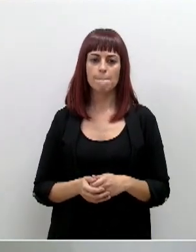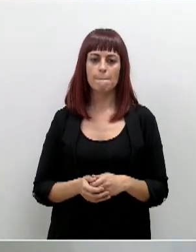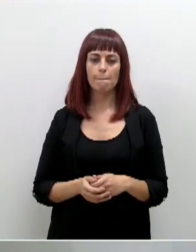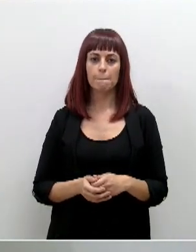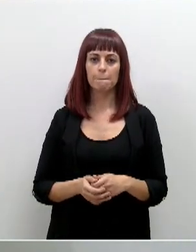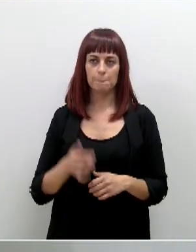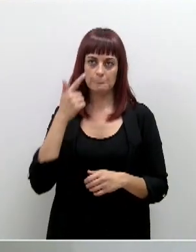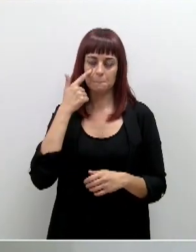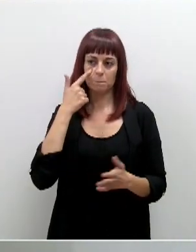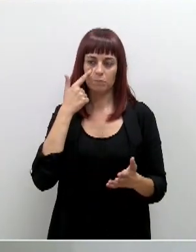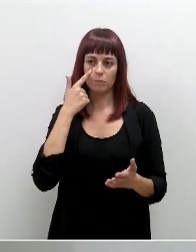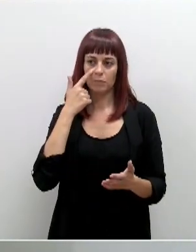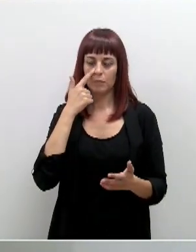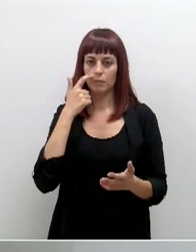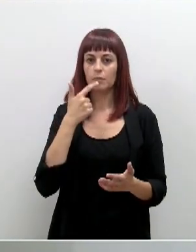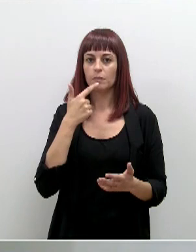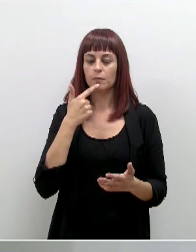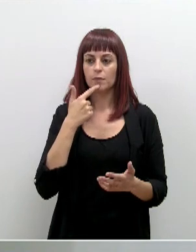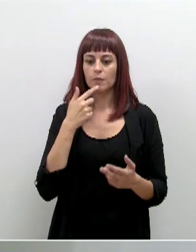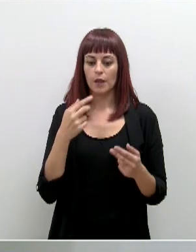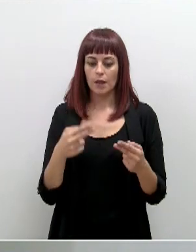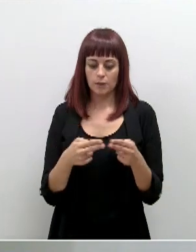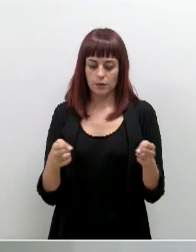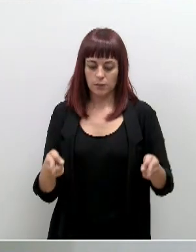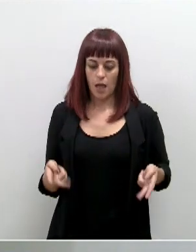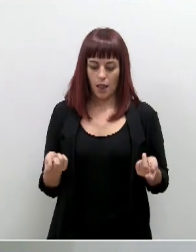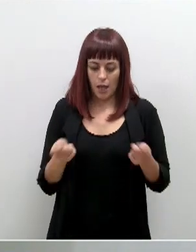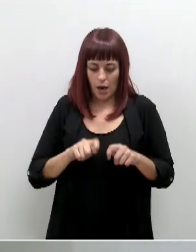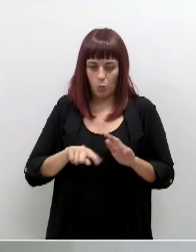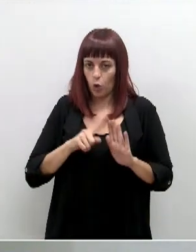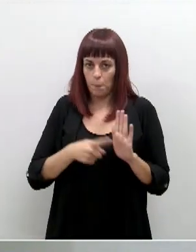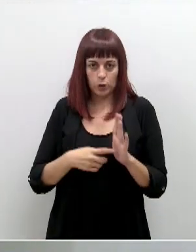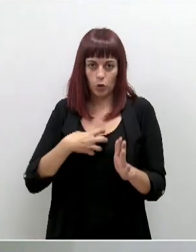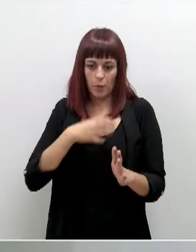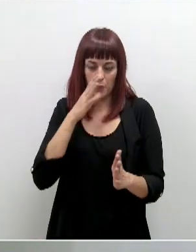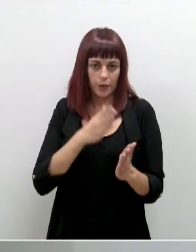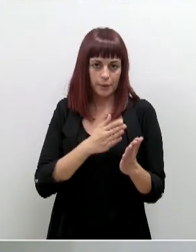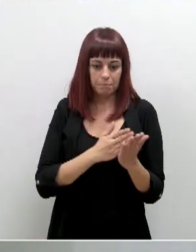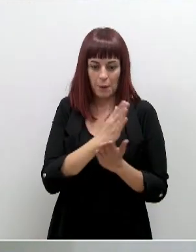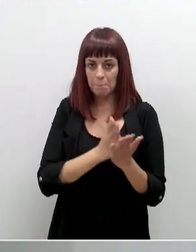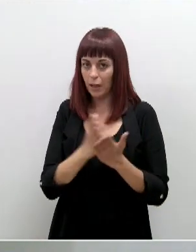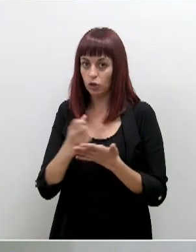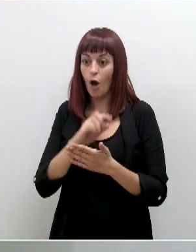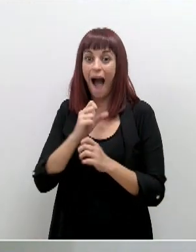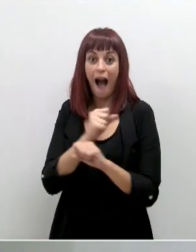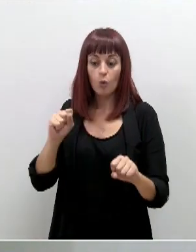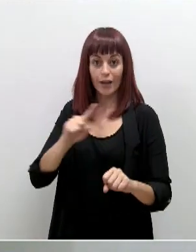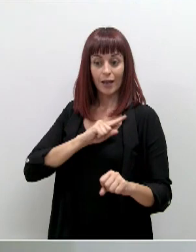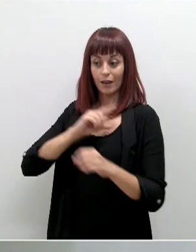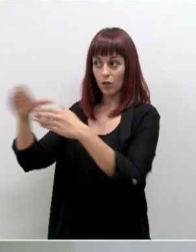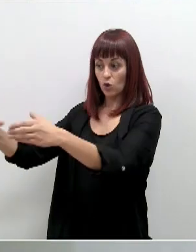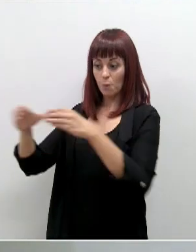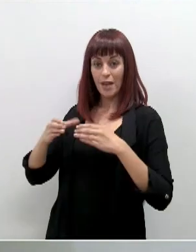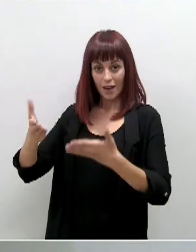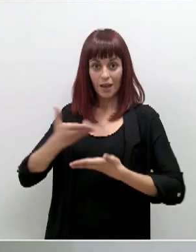La idea no es cerrarlo por completo porque no tenemos ni capacidad ahora mismo con todos los medios, ni siquiera aunque viniera el ejército podemos cerrar. No se